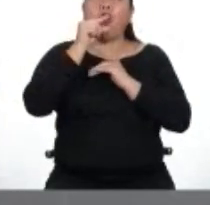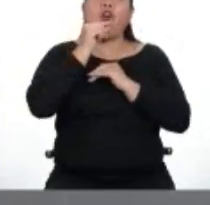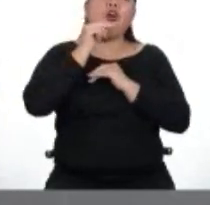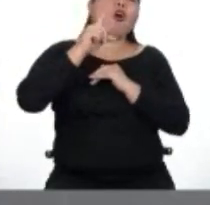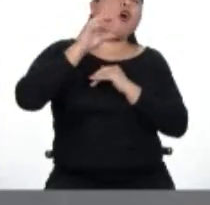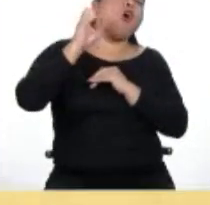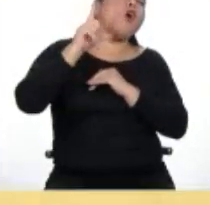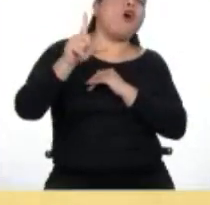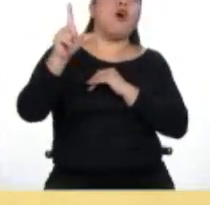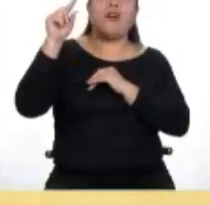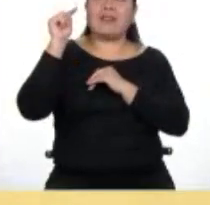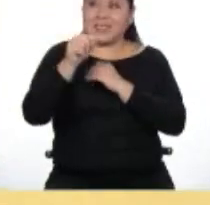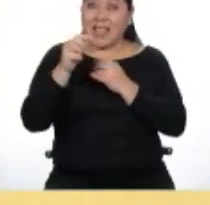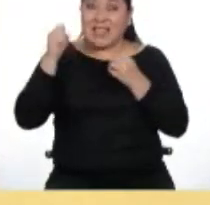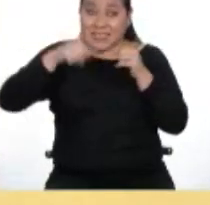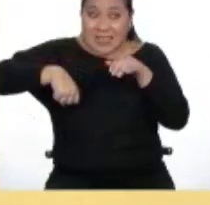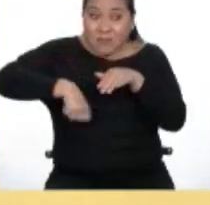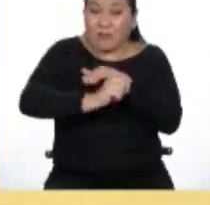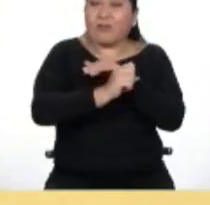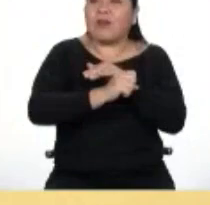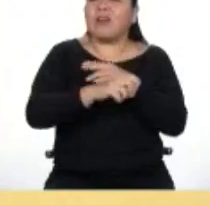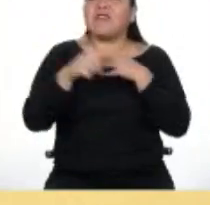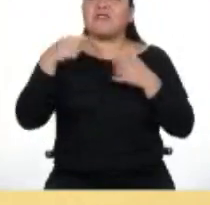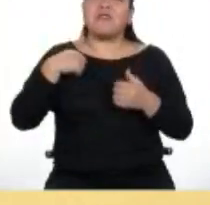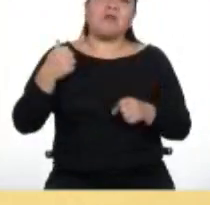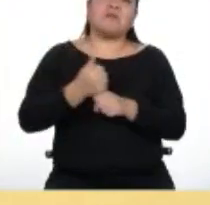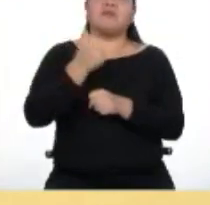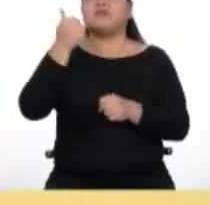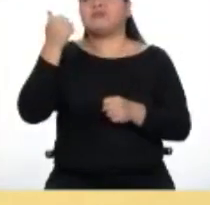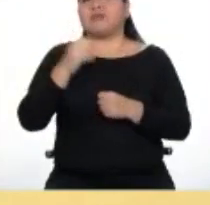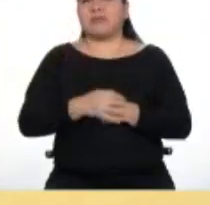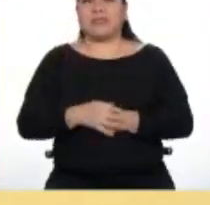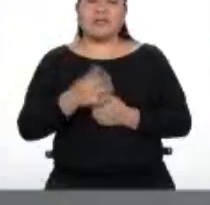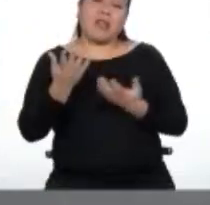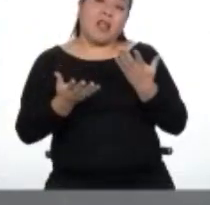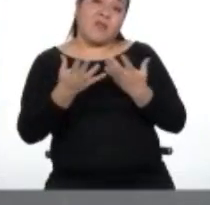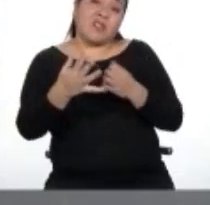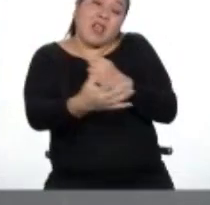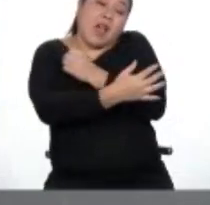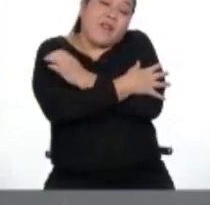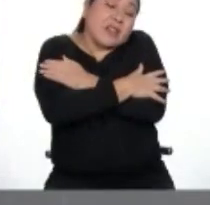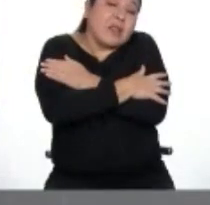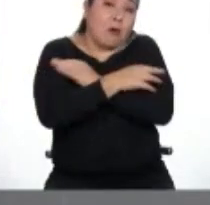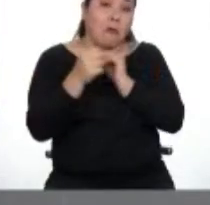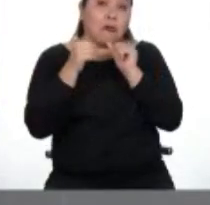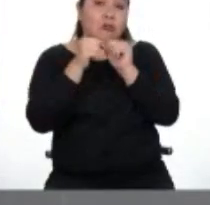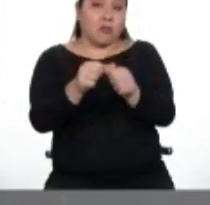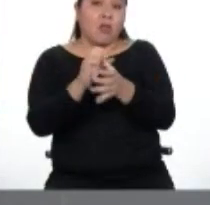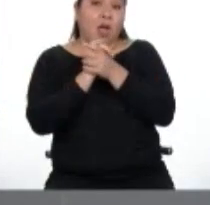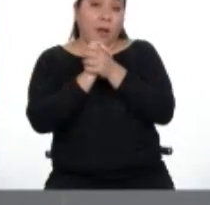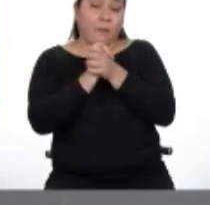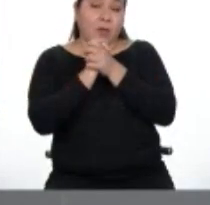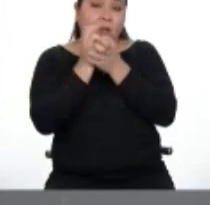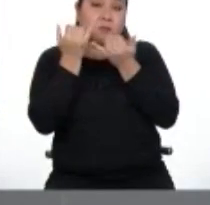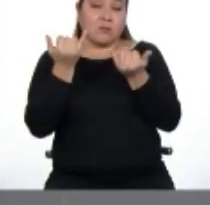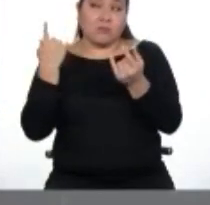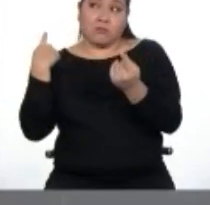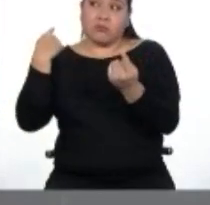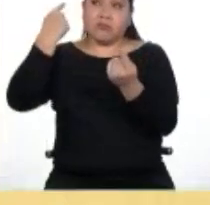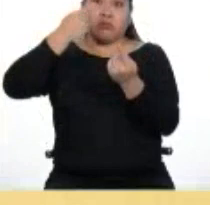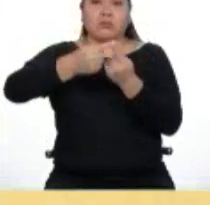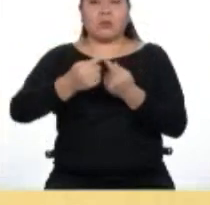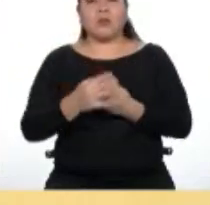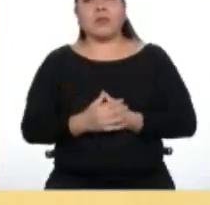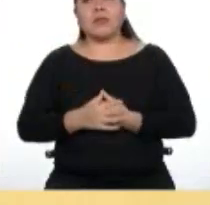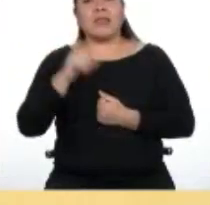gritado? Seguro que lo abrazabas y hubiesen seguido siendo amigos hasta hoy. Y dentro de